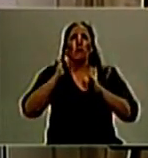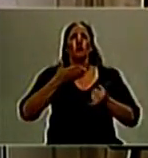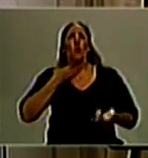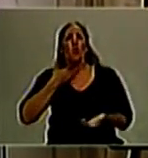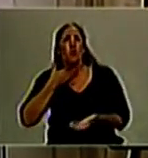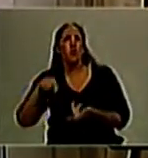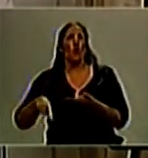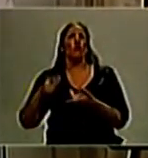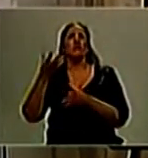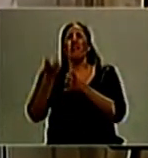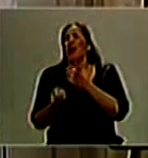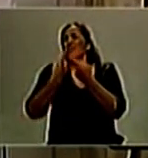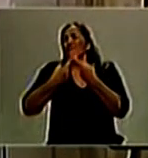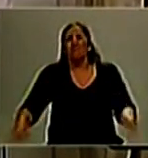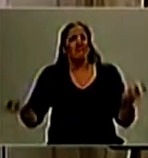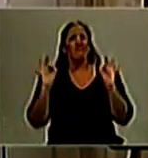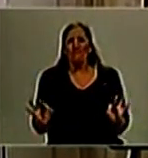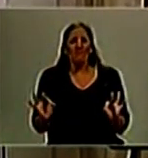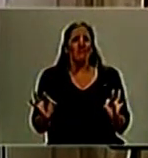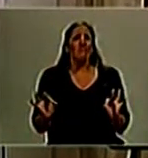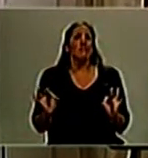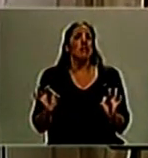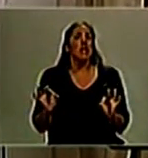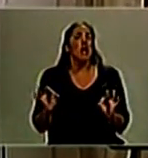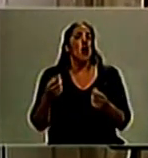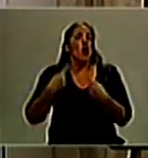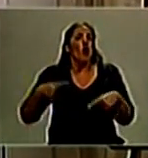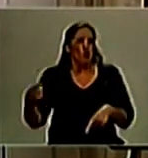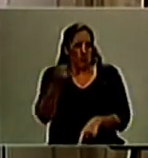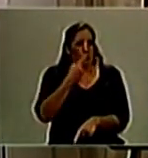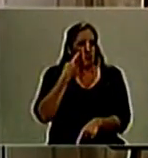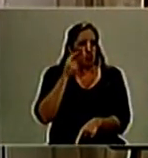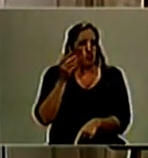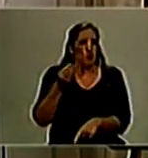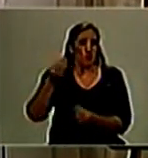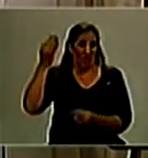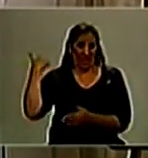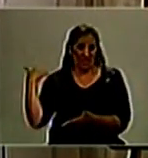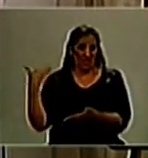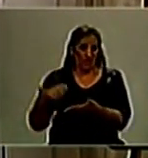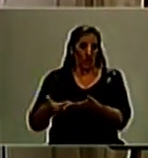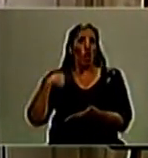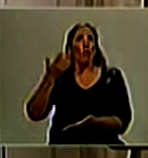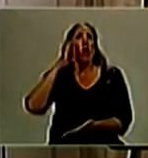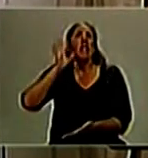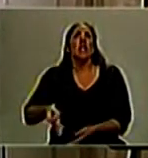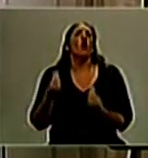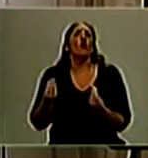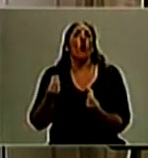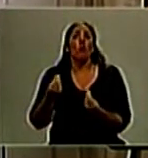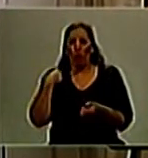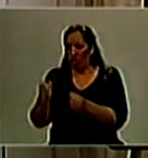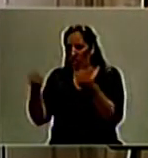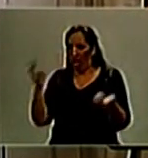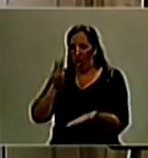paquetes de datos, archivos, o sea, en definitiva, lo que muchas veces ha sucedido y nos enteramos a través de los